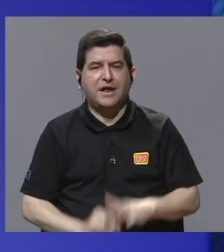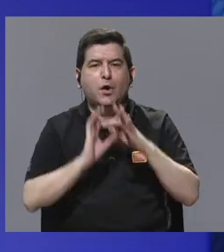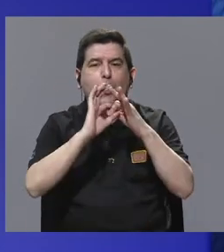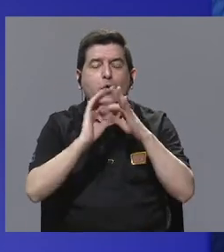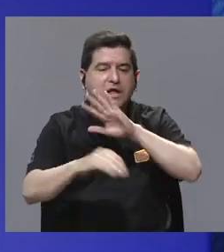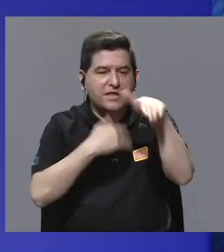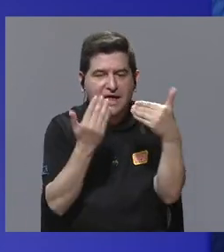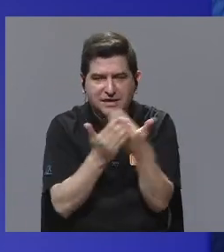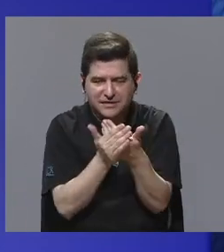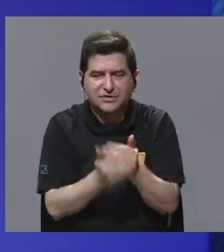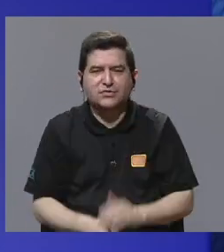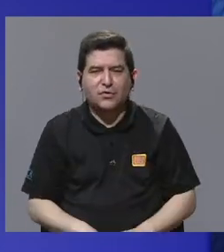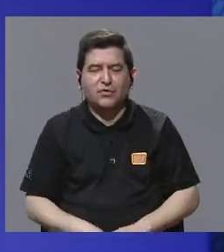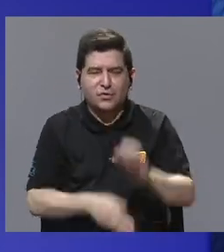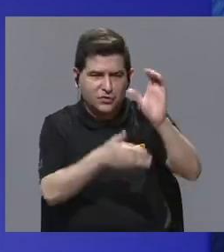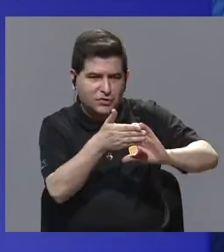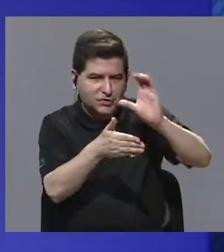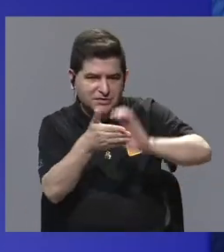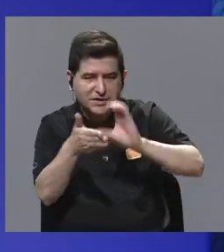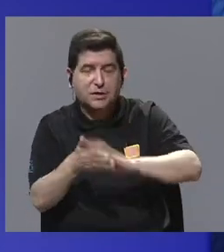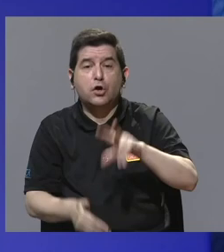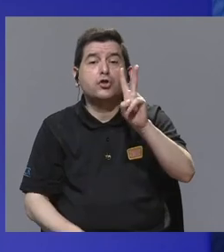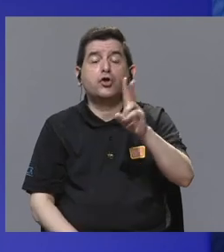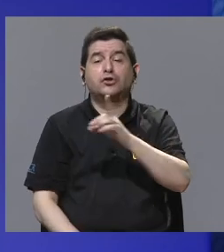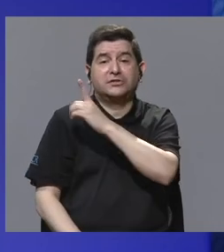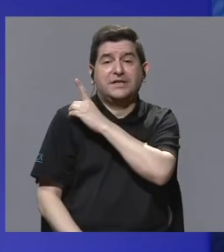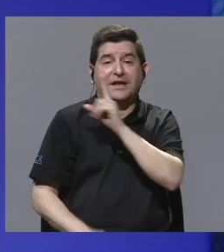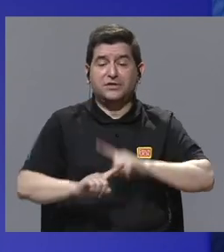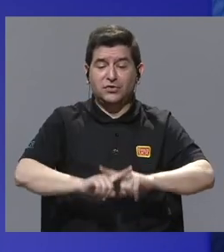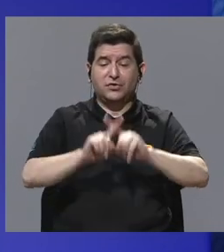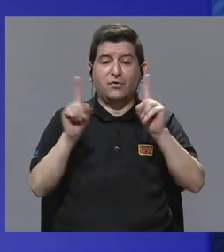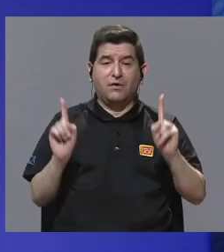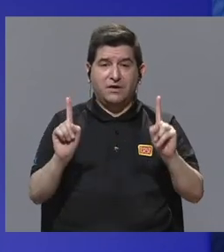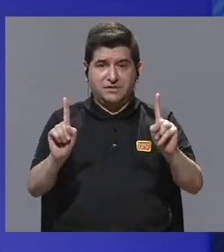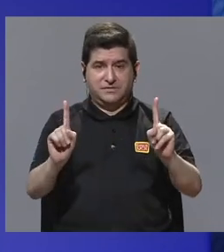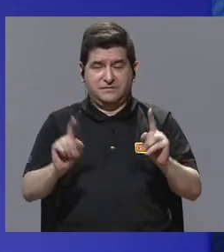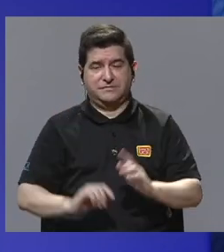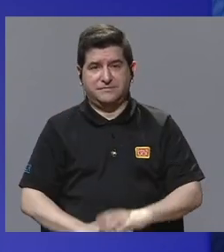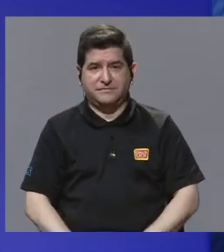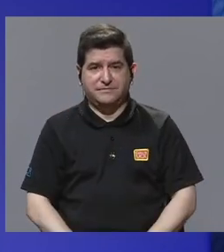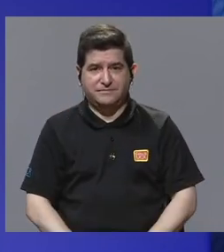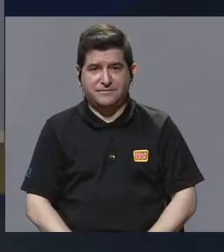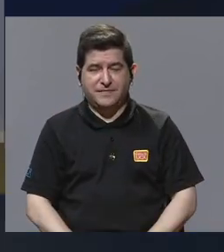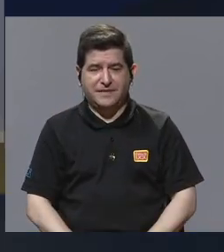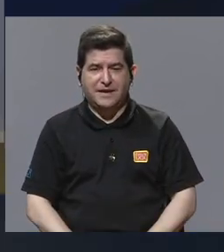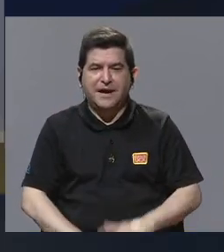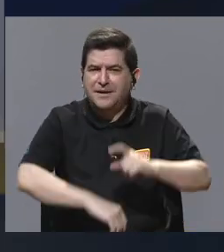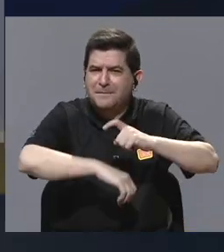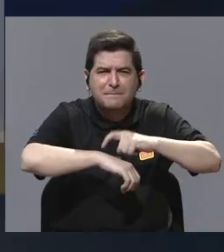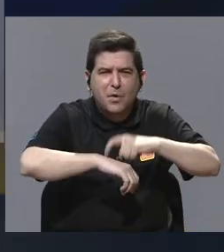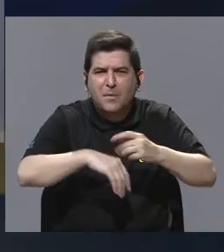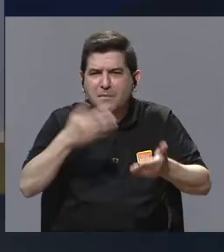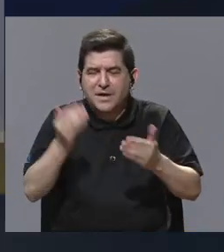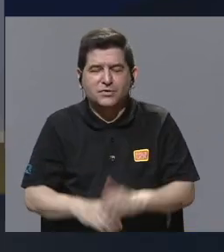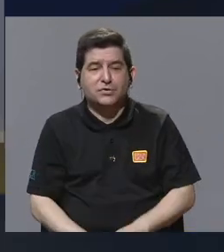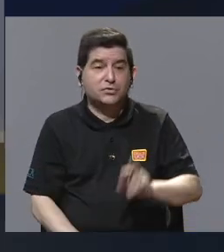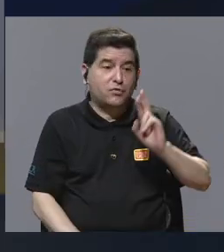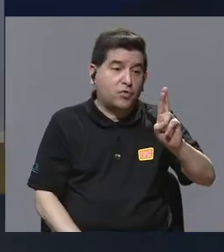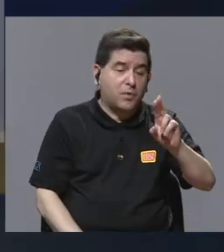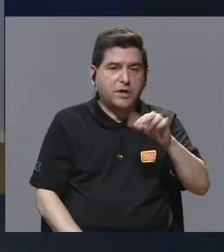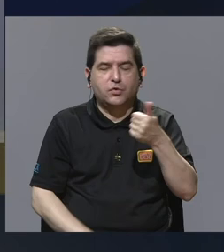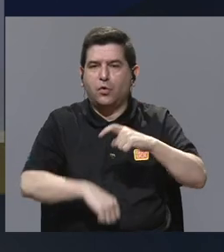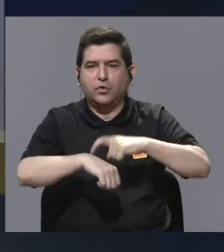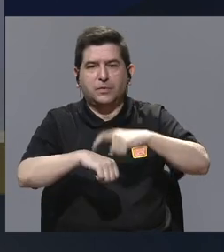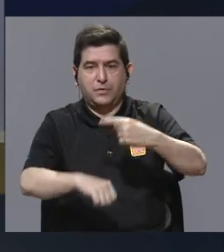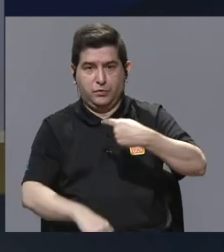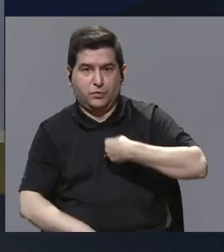unidad, ¿verdad? Toda la serie, porque somos dos directores, ¿verdad? Entonces, había momentos donde iba a estar con Roberto y